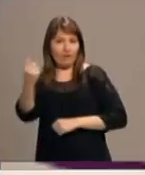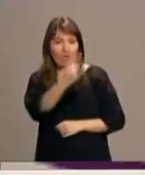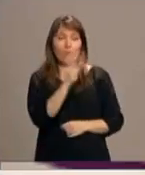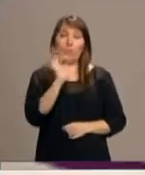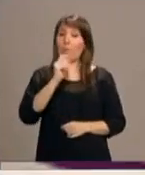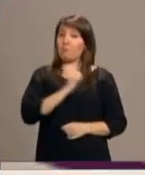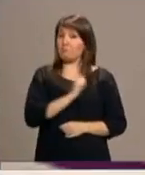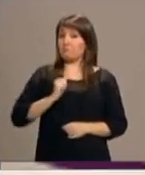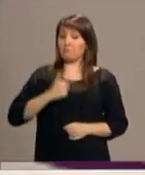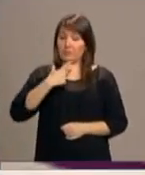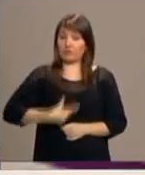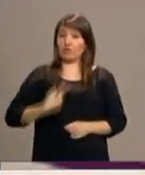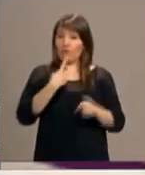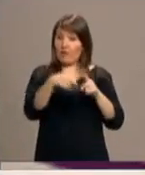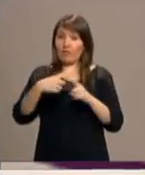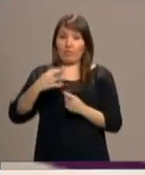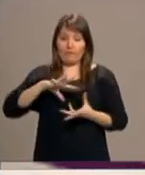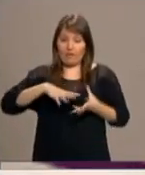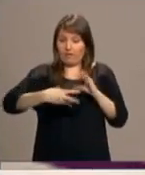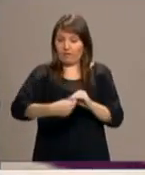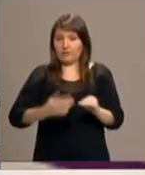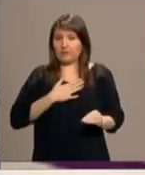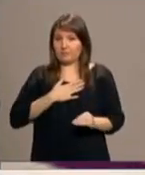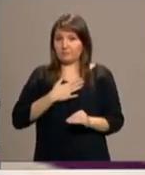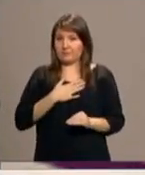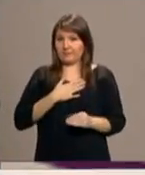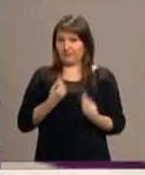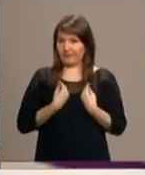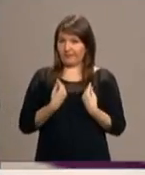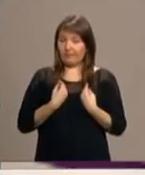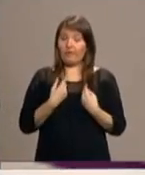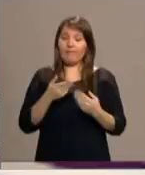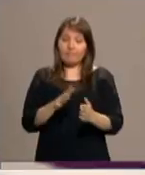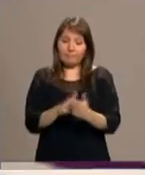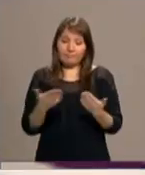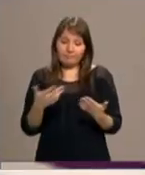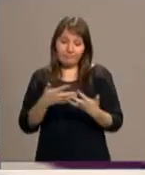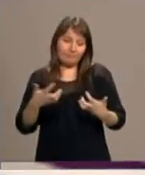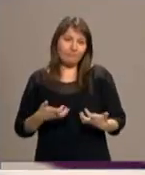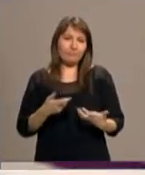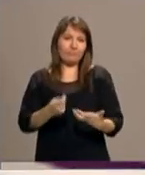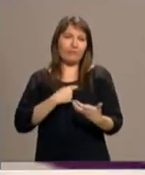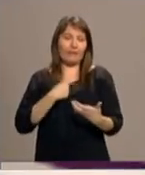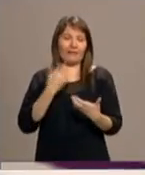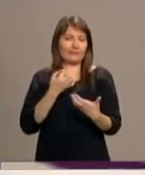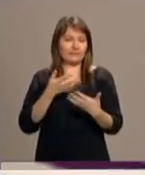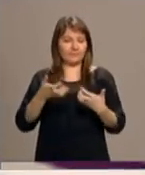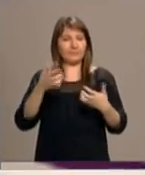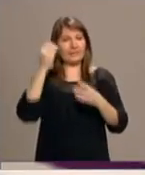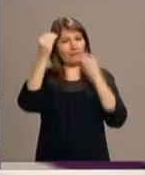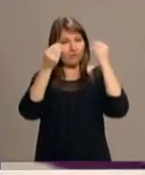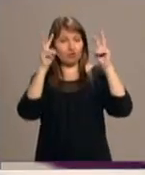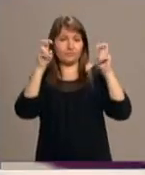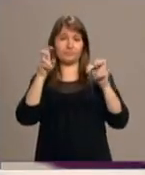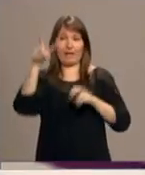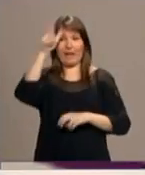tiene que adaptarlos a su realidad. Lo que proponen los materiales es una reflexión sobre la situación de Alemania,